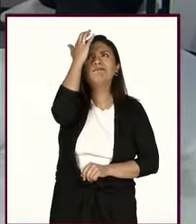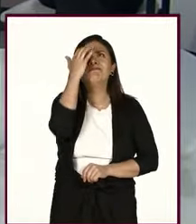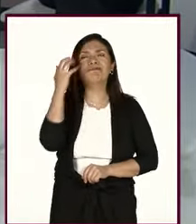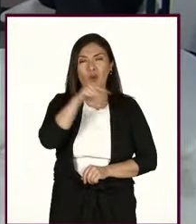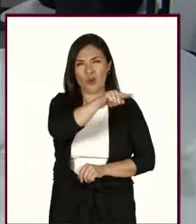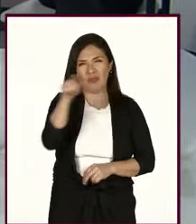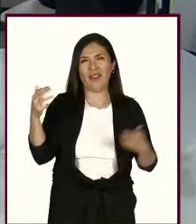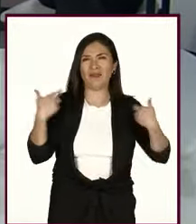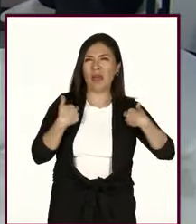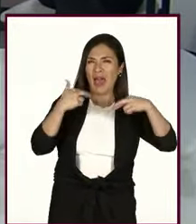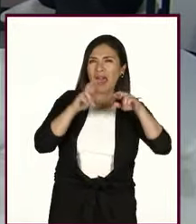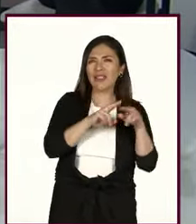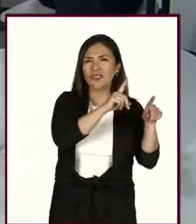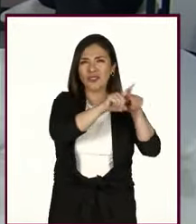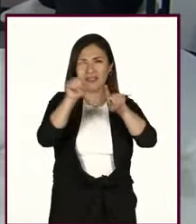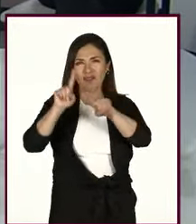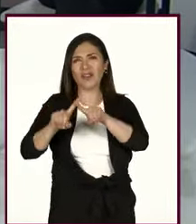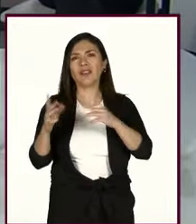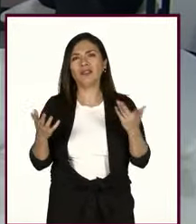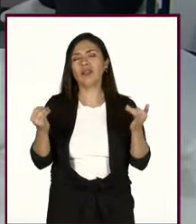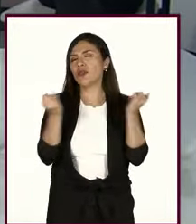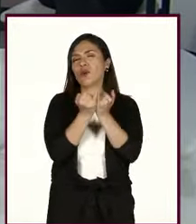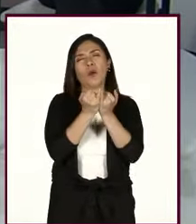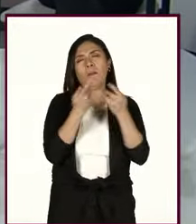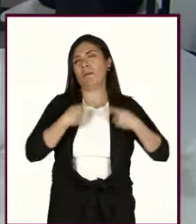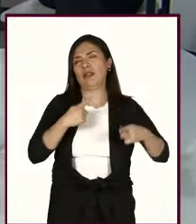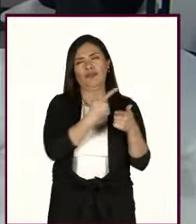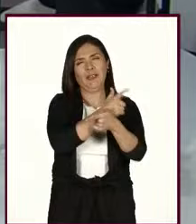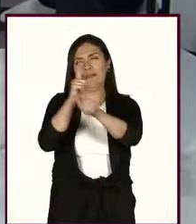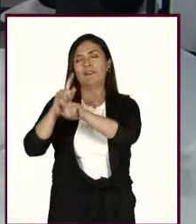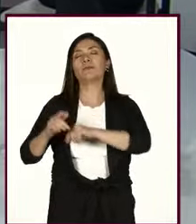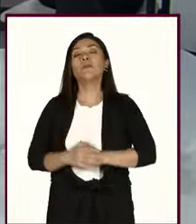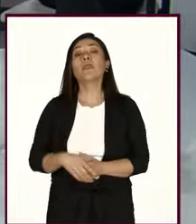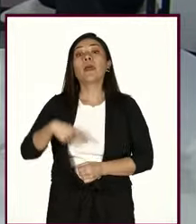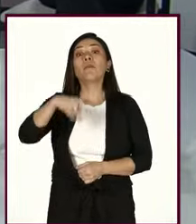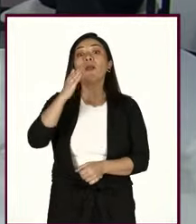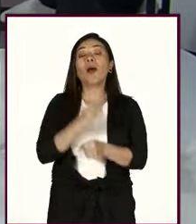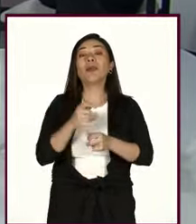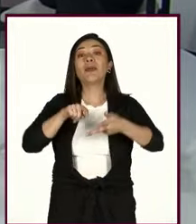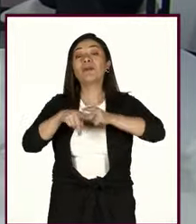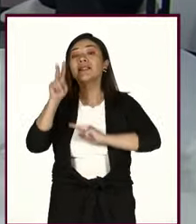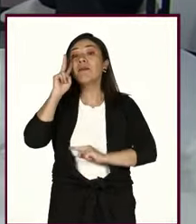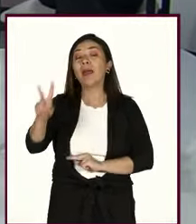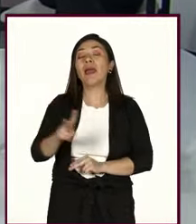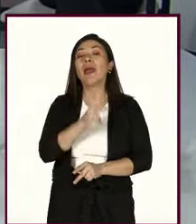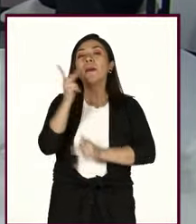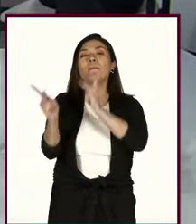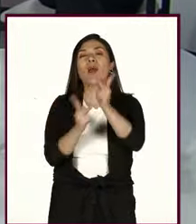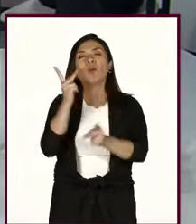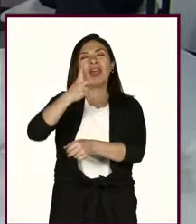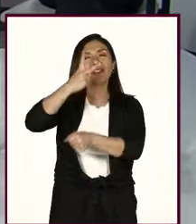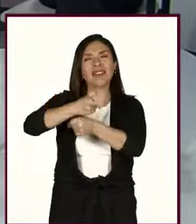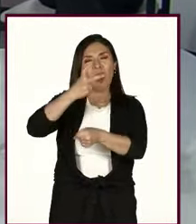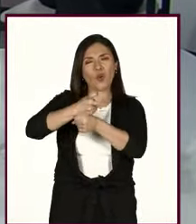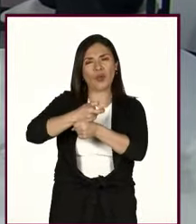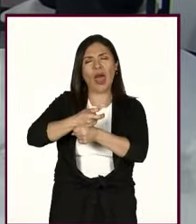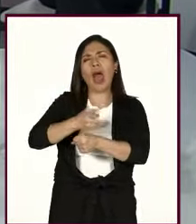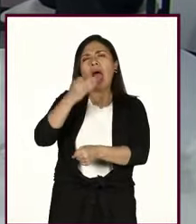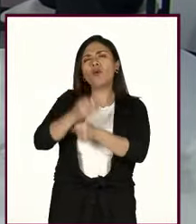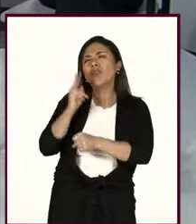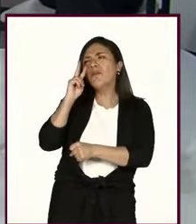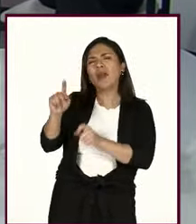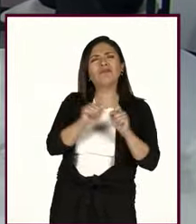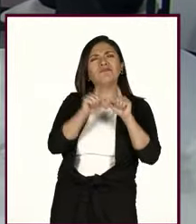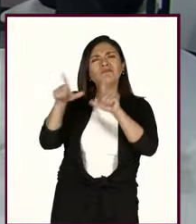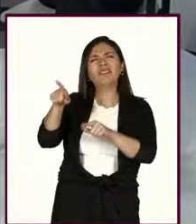maestros y obviamente público en general. Pero antes de pasar a las respuestas de la segunda pregunta, Mentimeter, ¿qué estamos viendo en esta